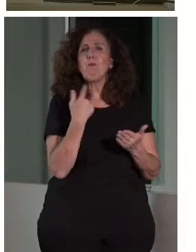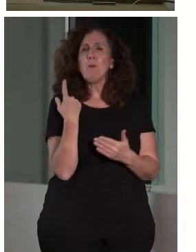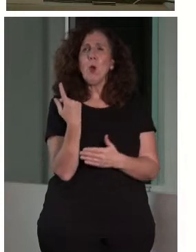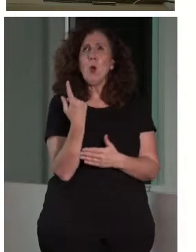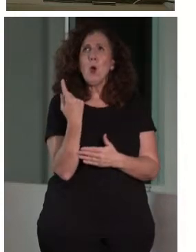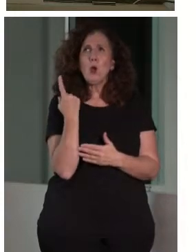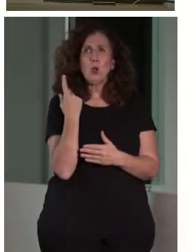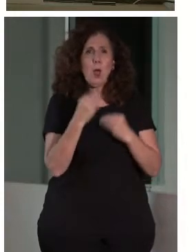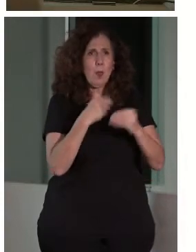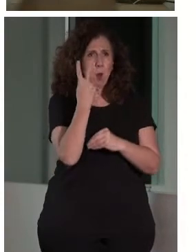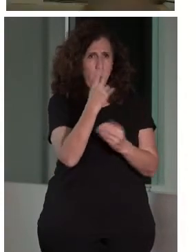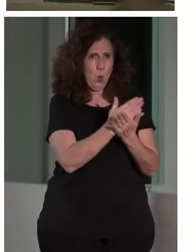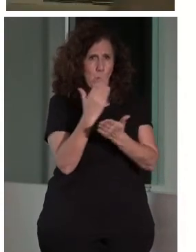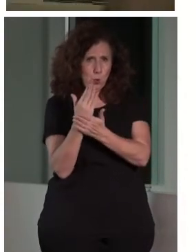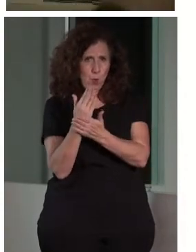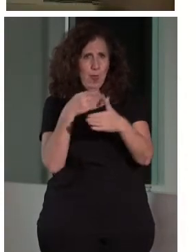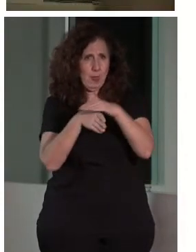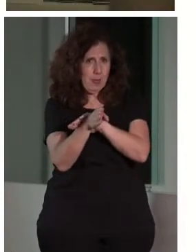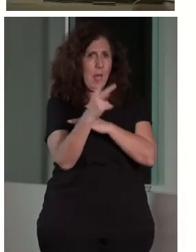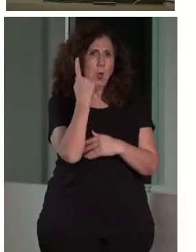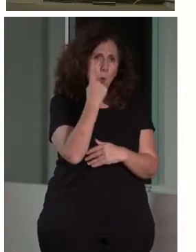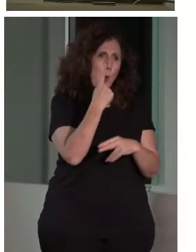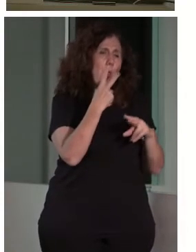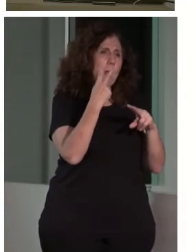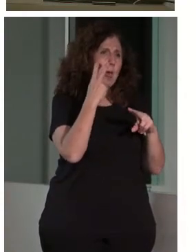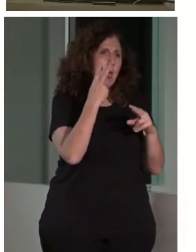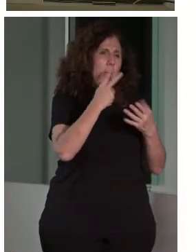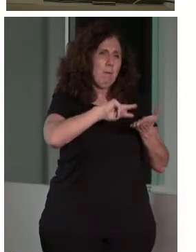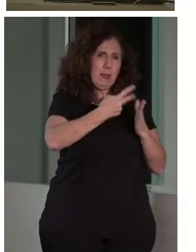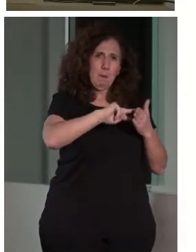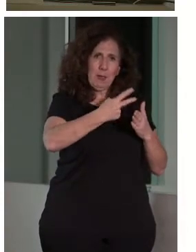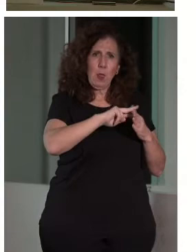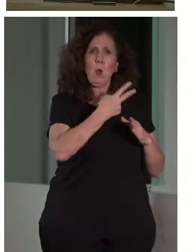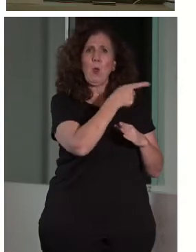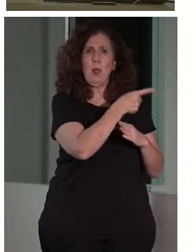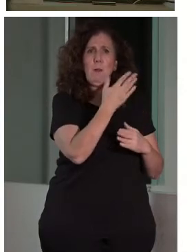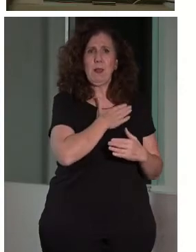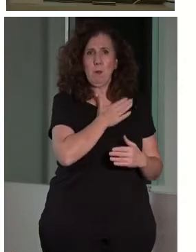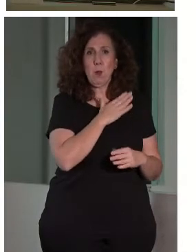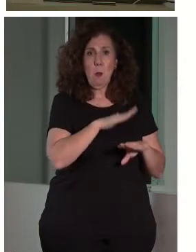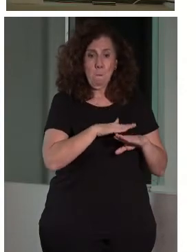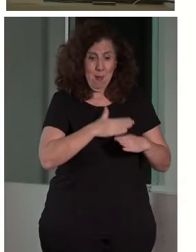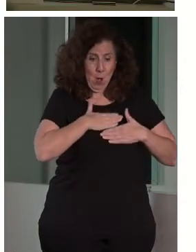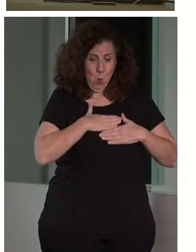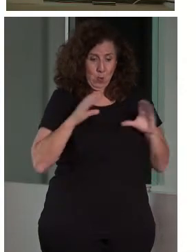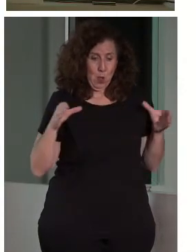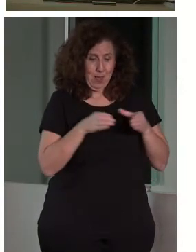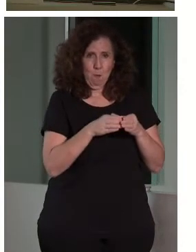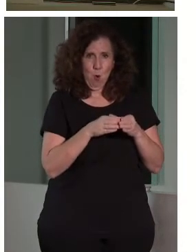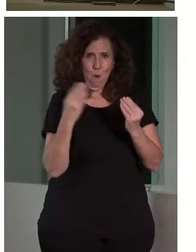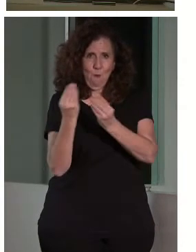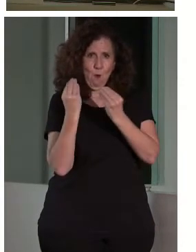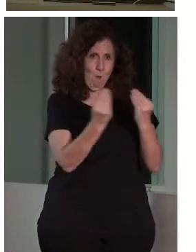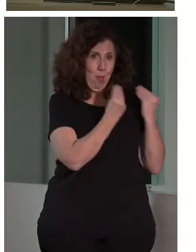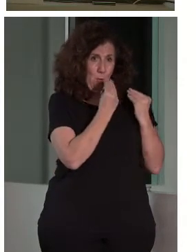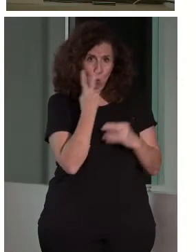cursillos de accesibilidad y dos de interpretación del patrimonio, dos cosas que nos parecen fundamentales al año para nuestro equipo de formación interna, porque hay